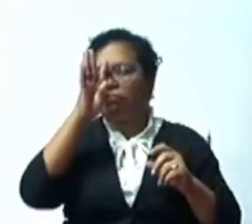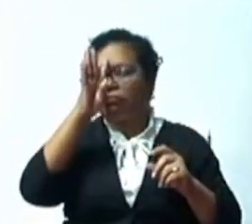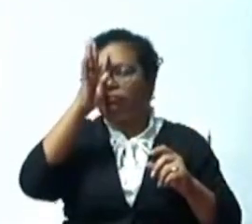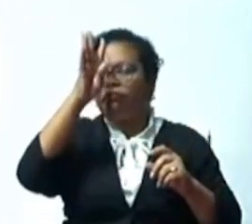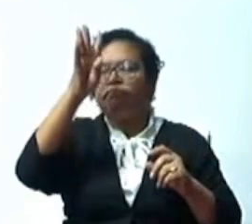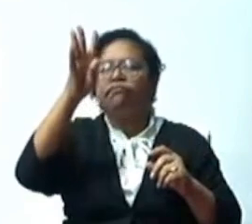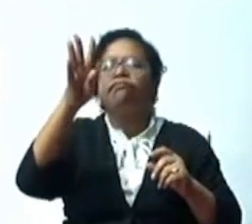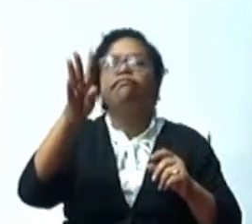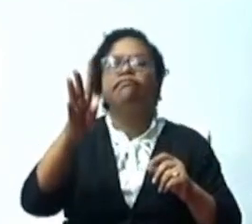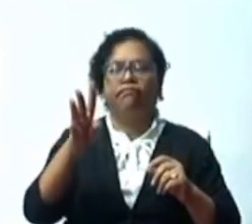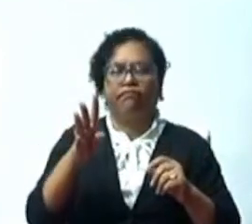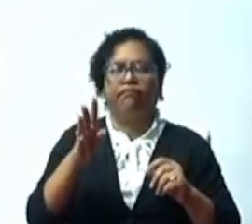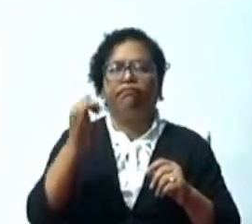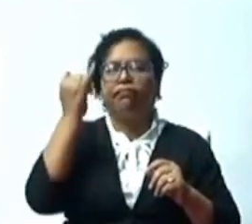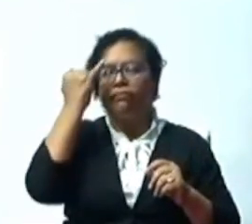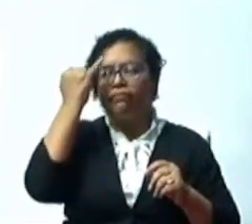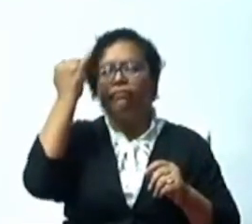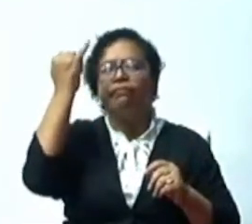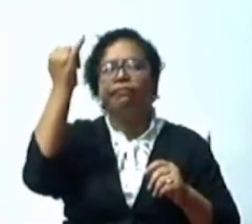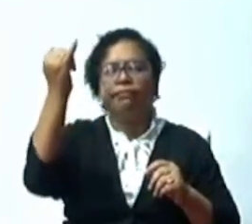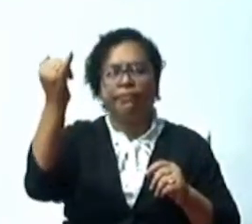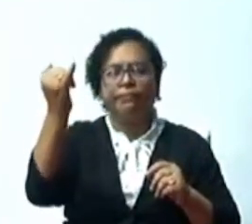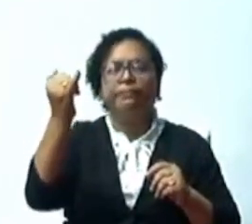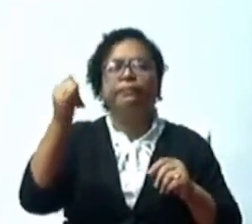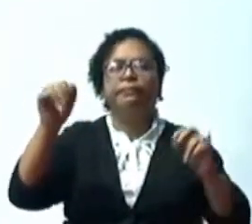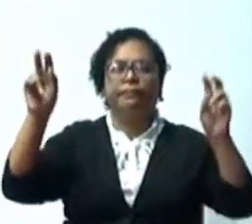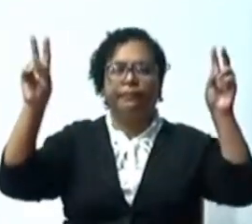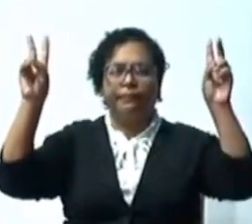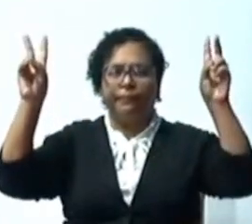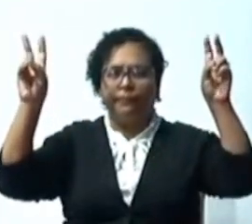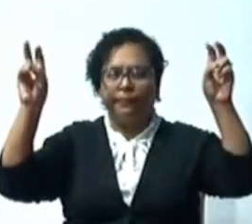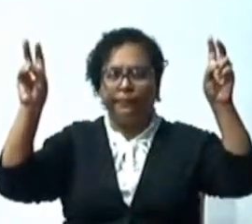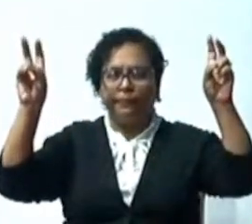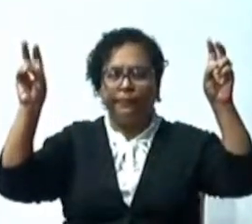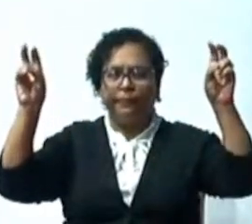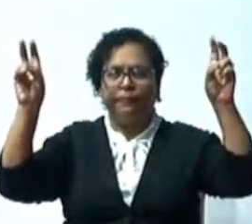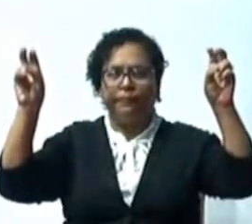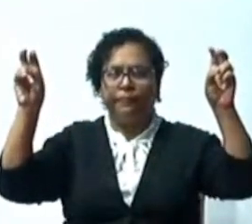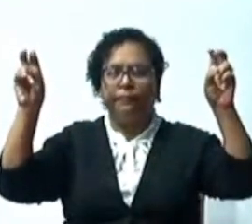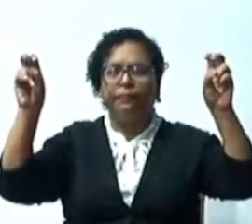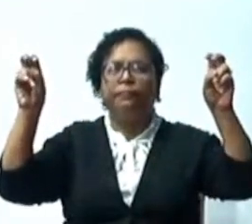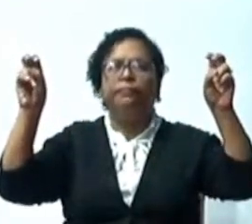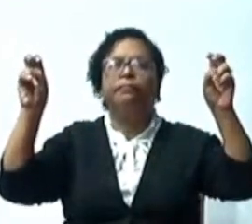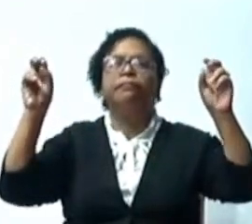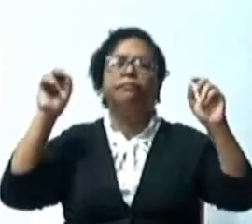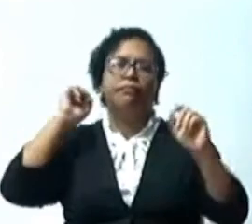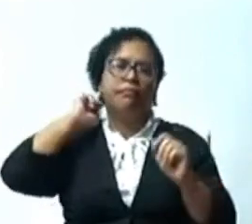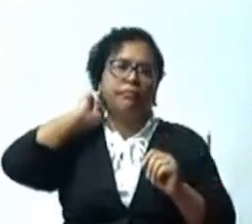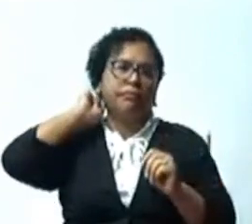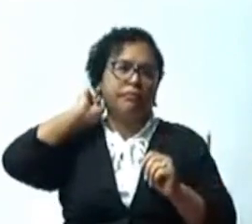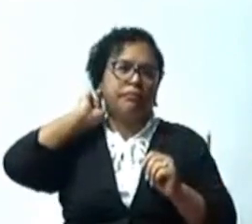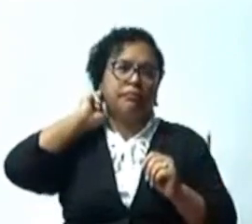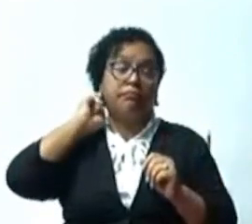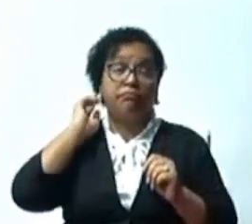que es uno de los temas que ha creado tendencia